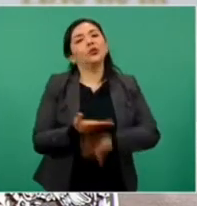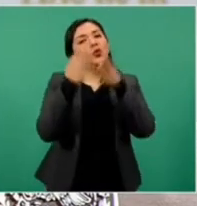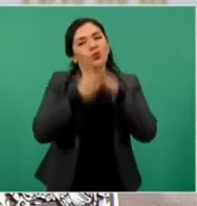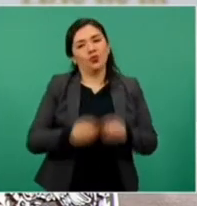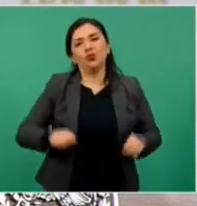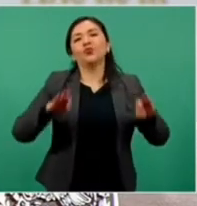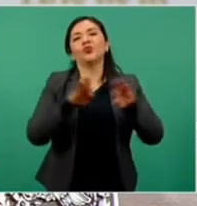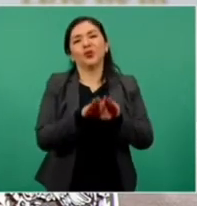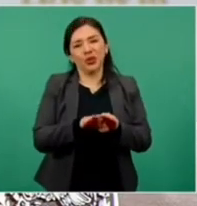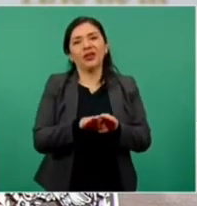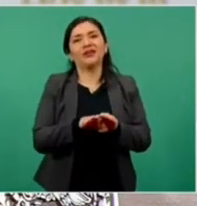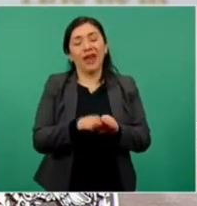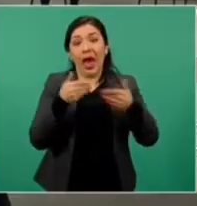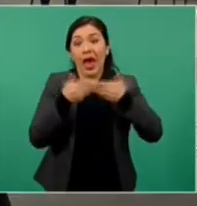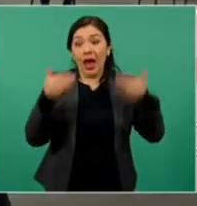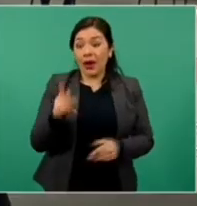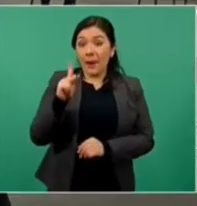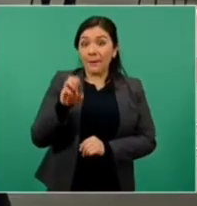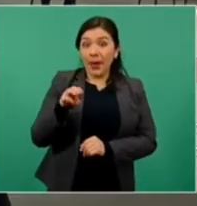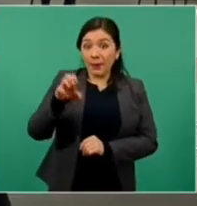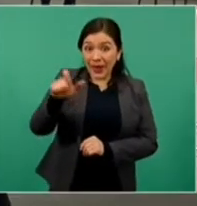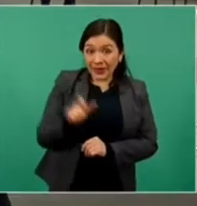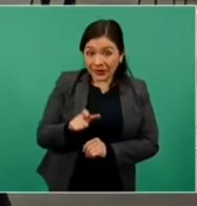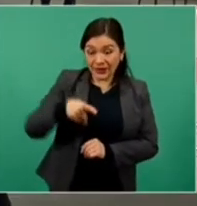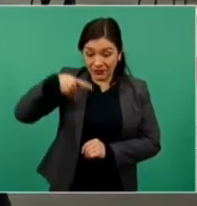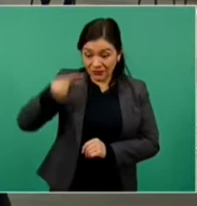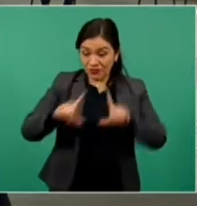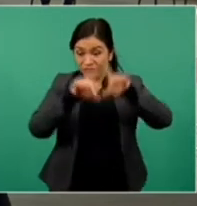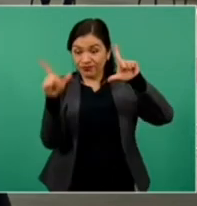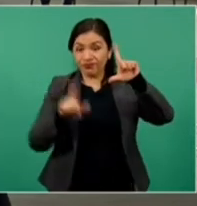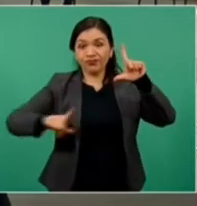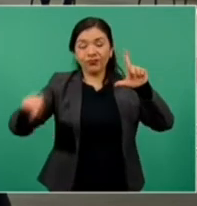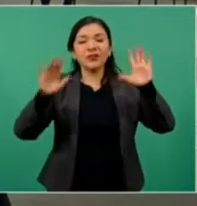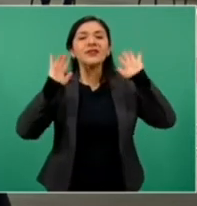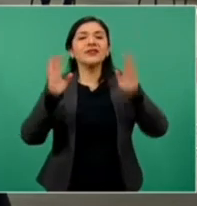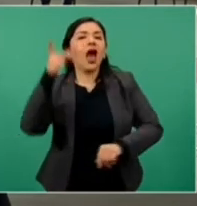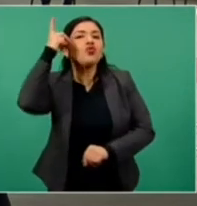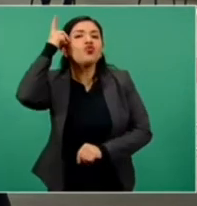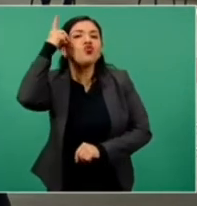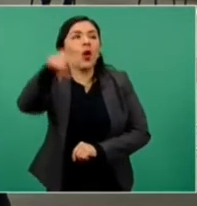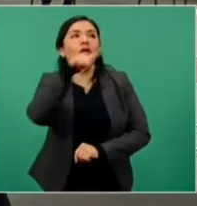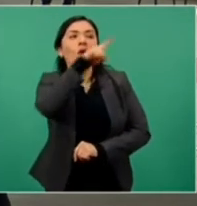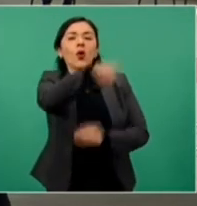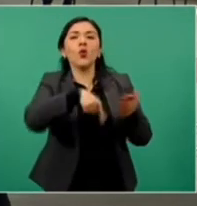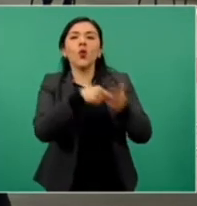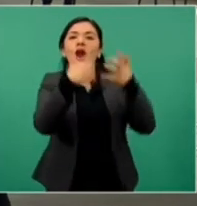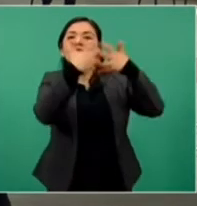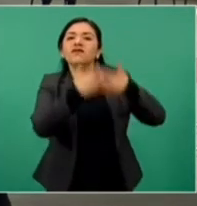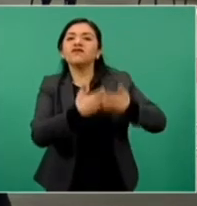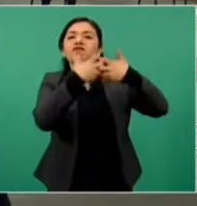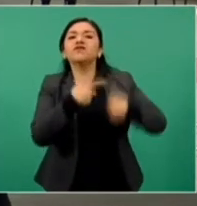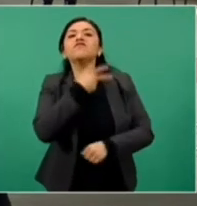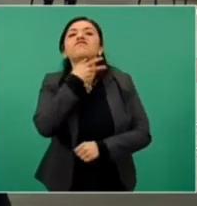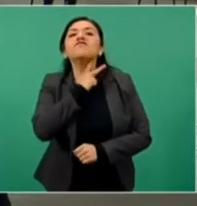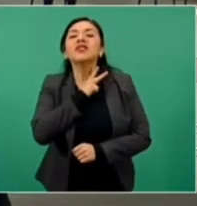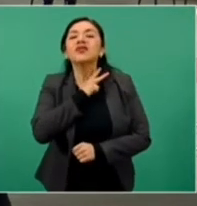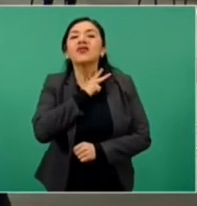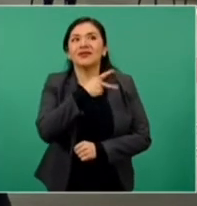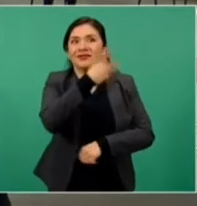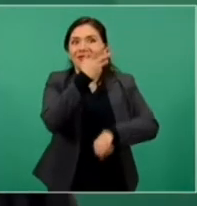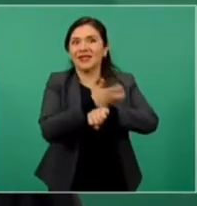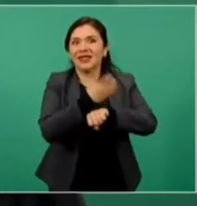ahora Pemex y el país, mejor dicho, es dueño de la refinería de Deer Park